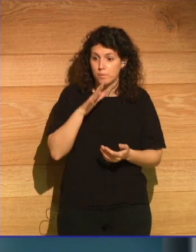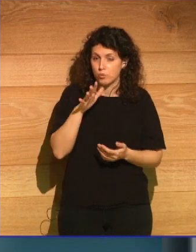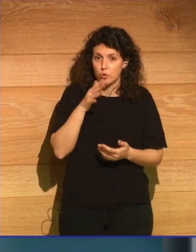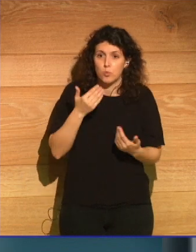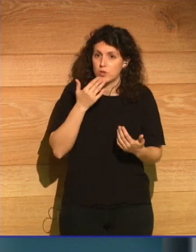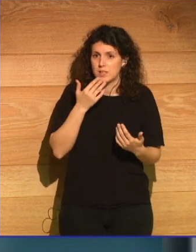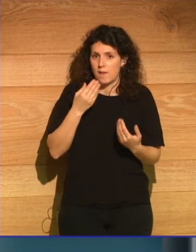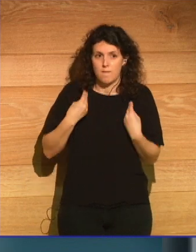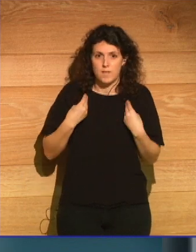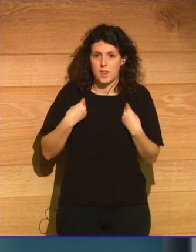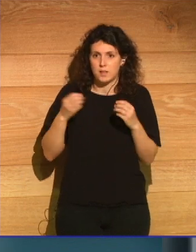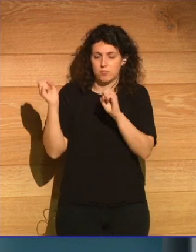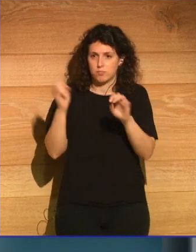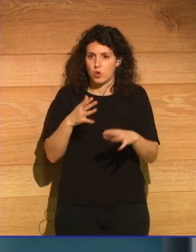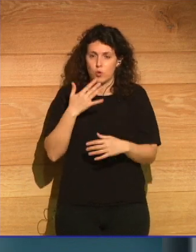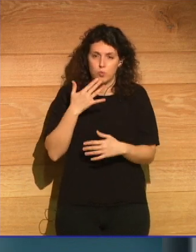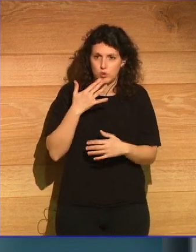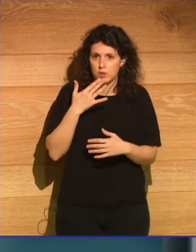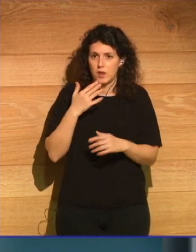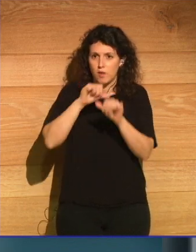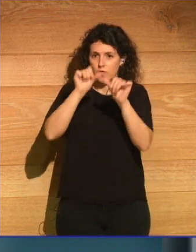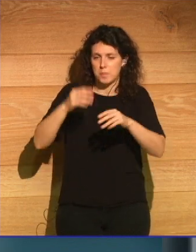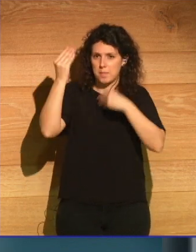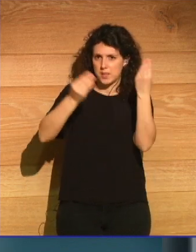desechables fue por la manera de pensar colonial